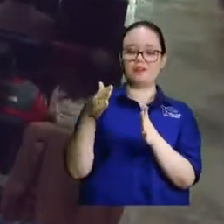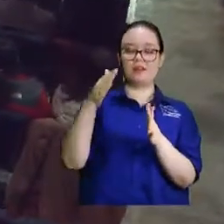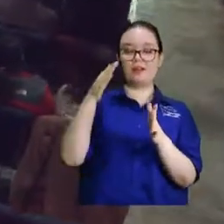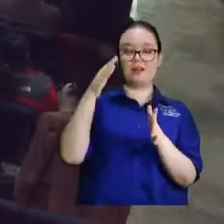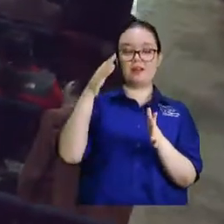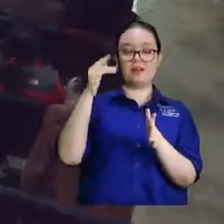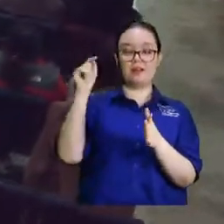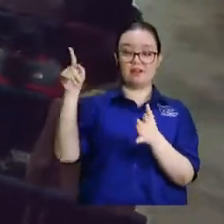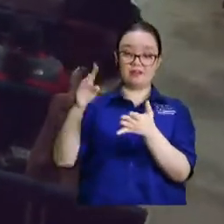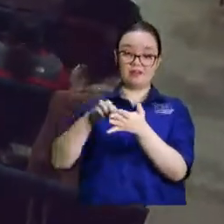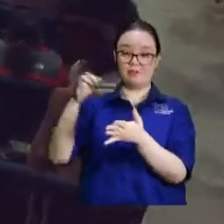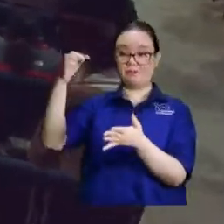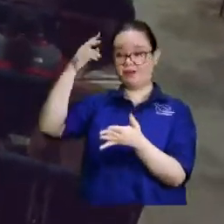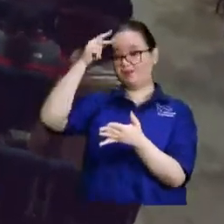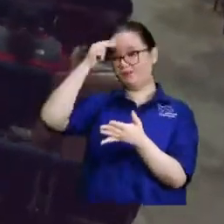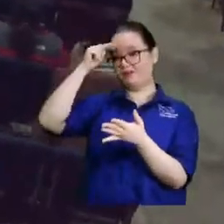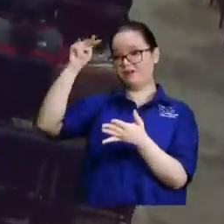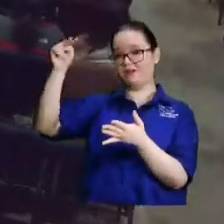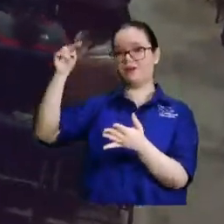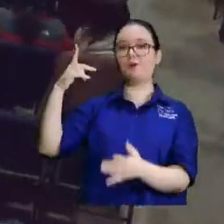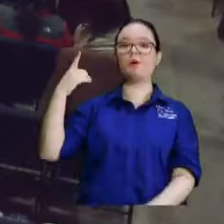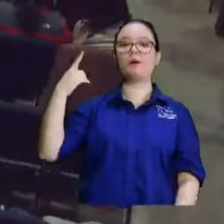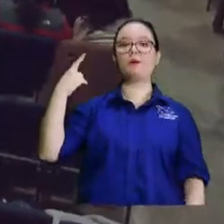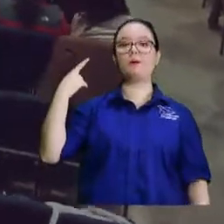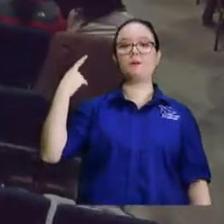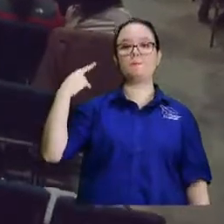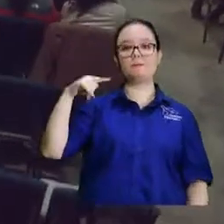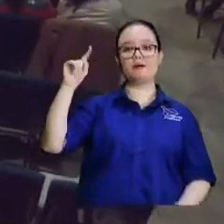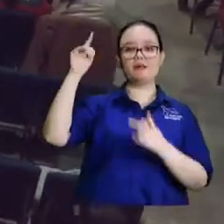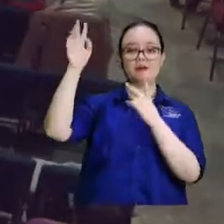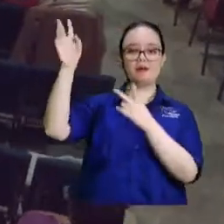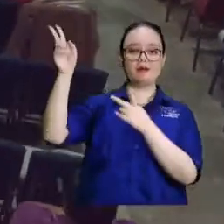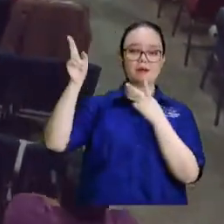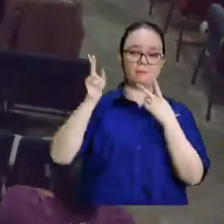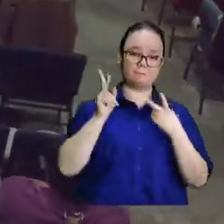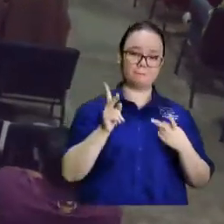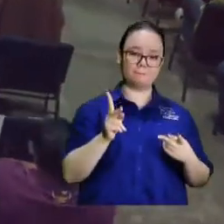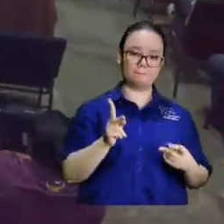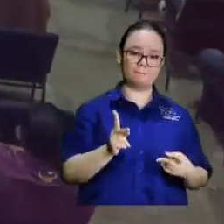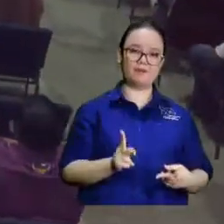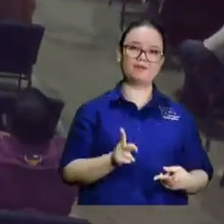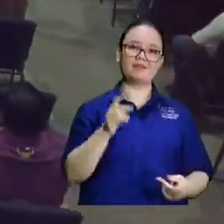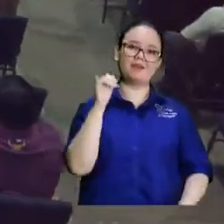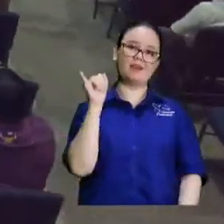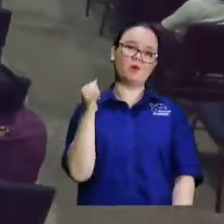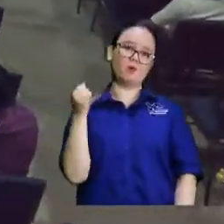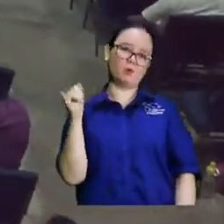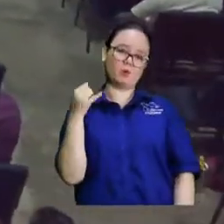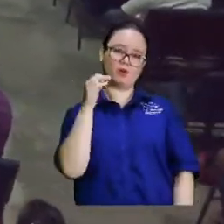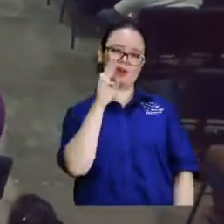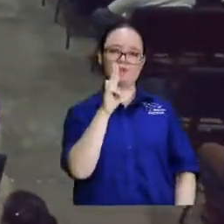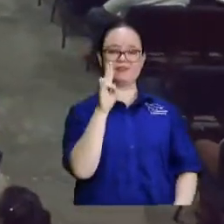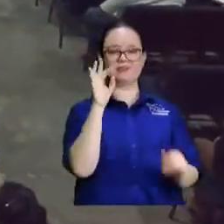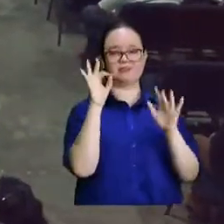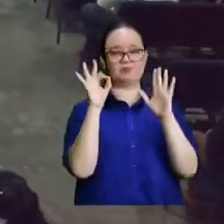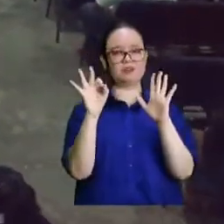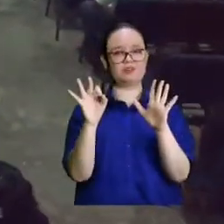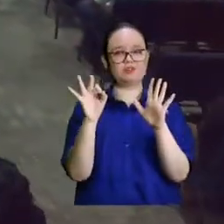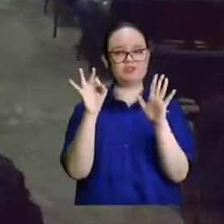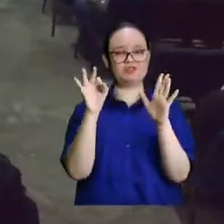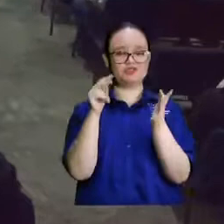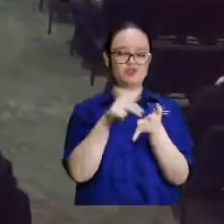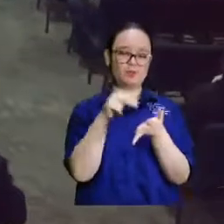de México, para venir el día jueves 28 de este mes,